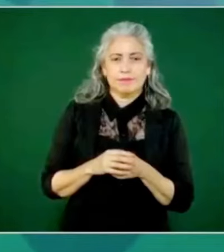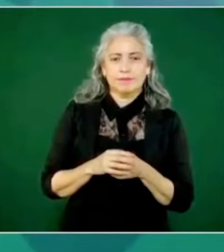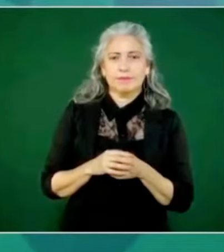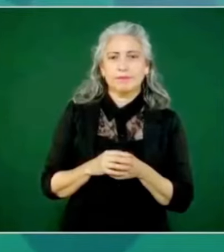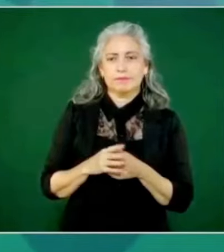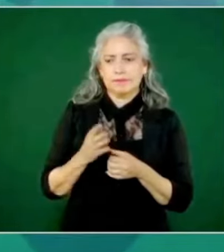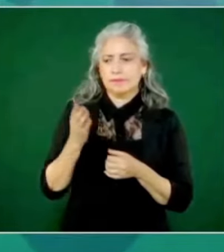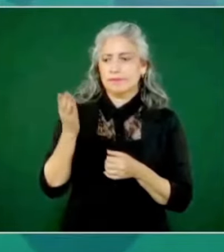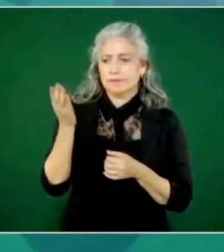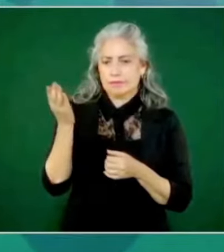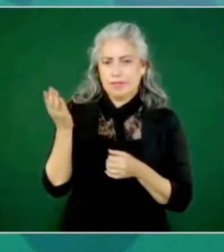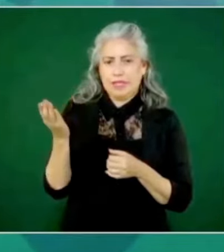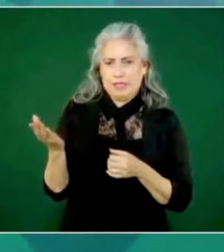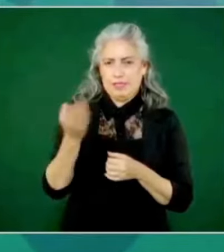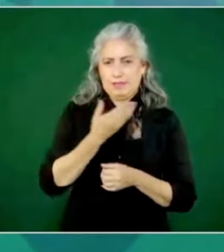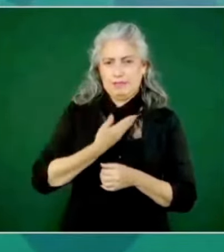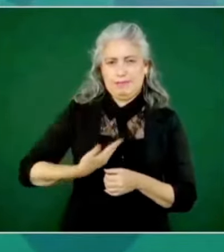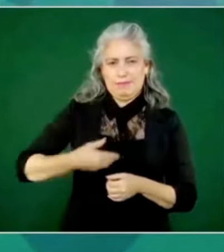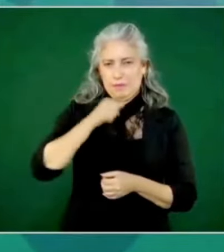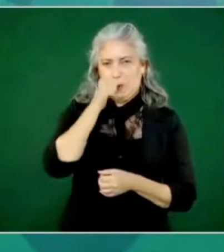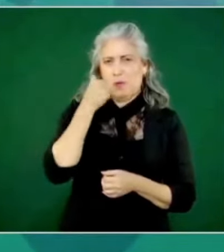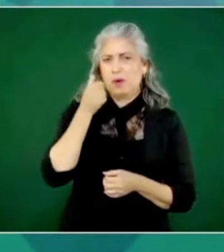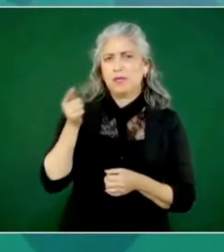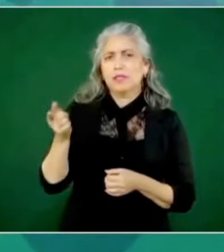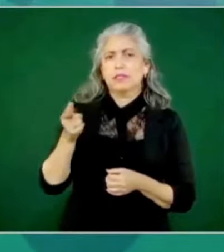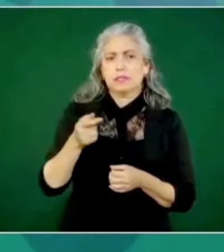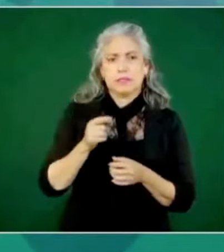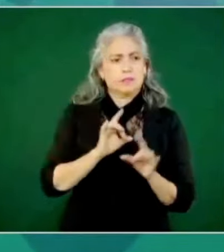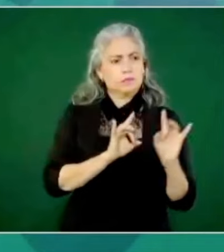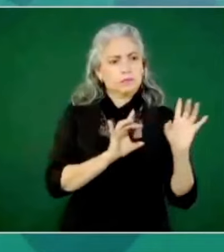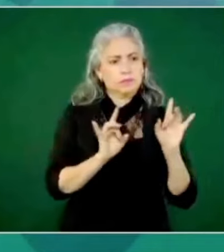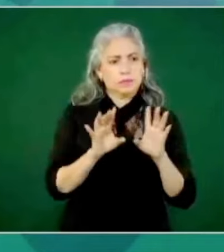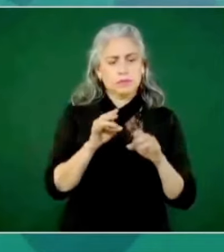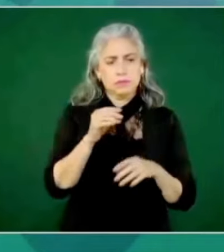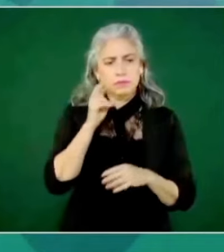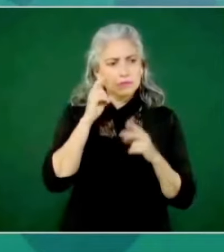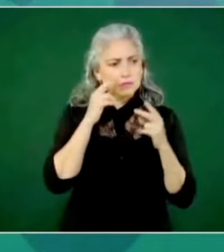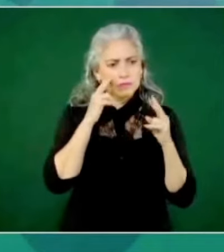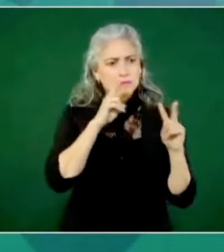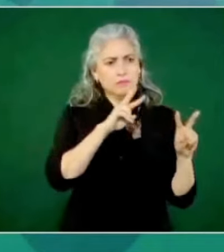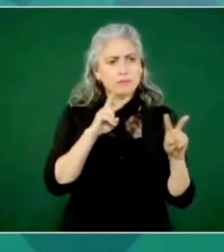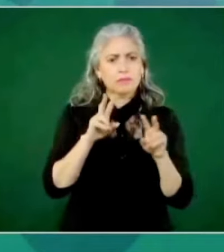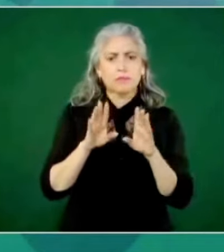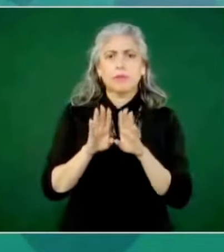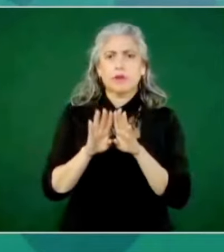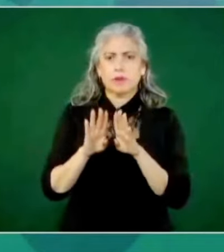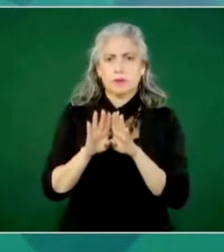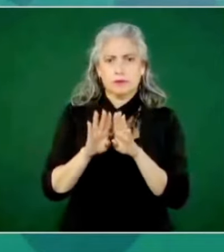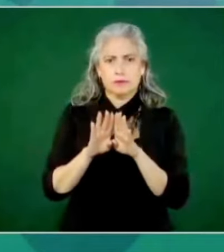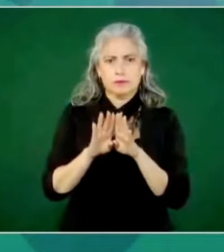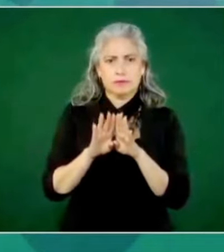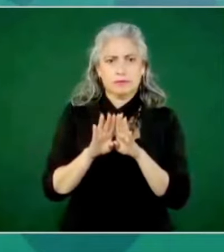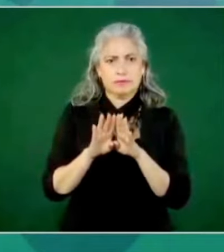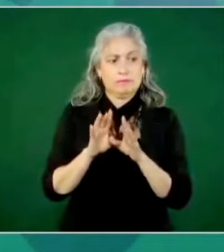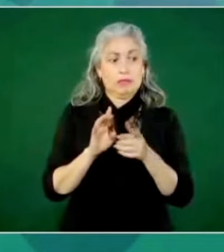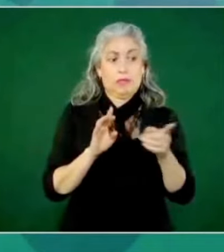ve la situación de los ricos,